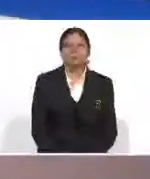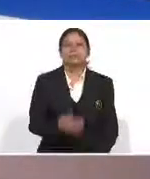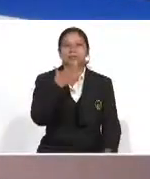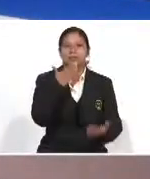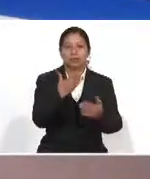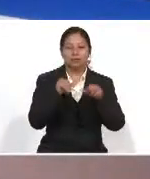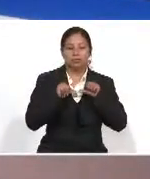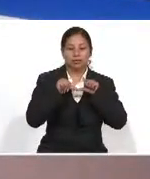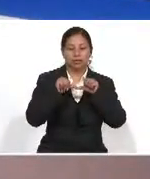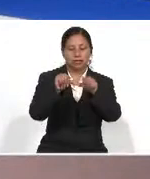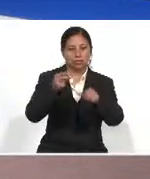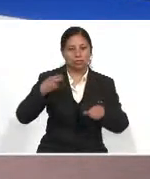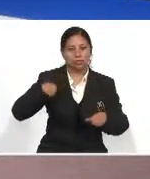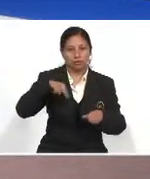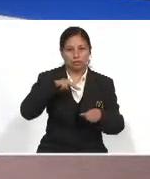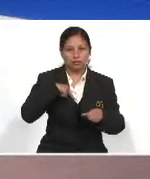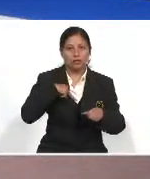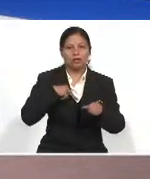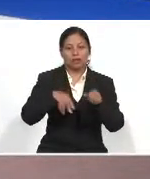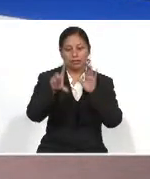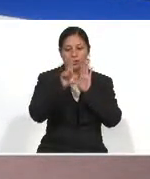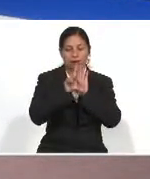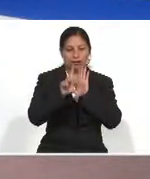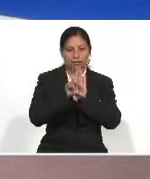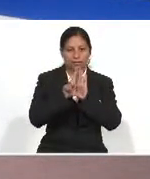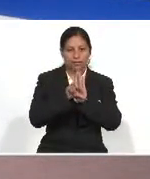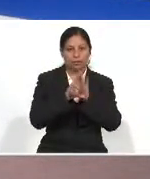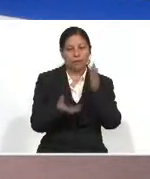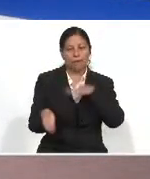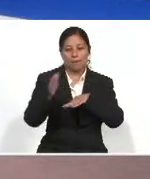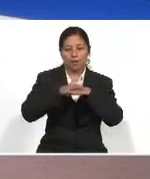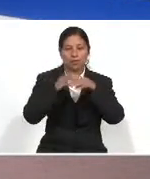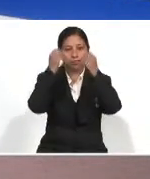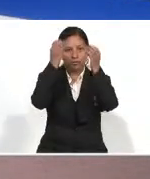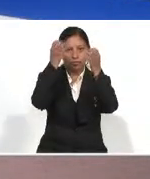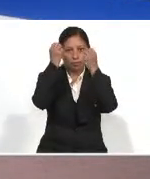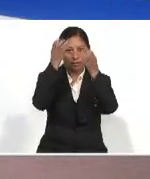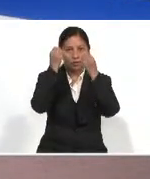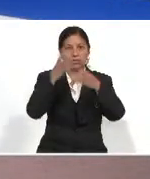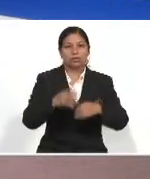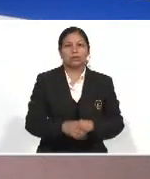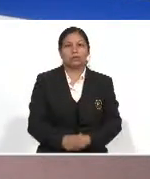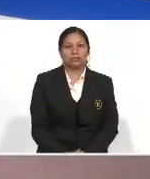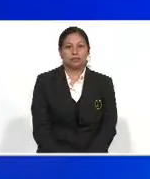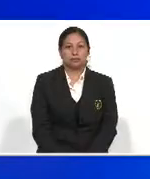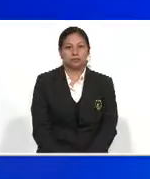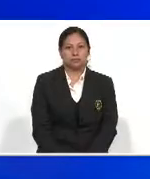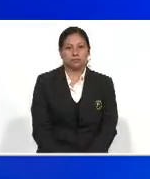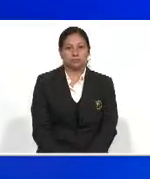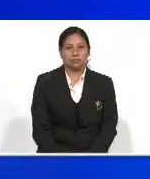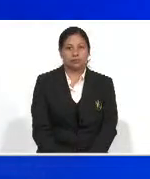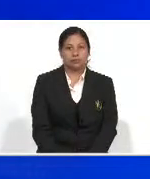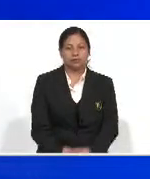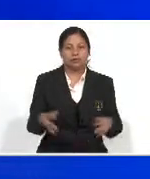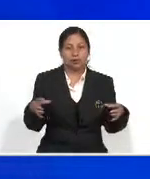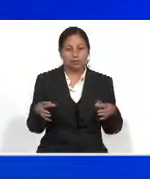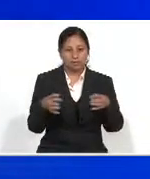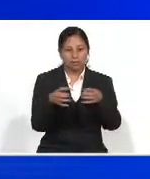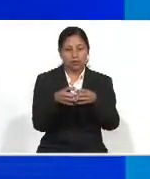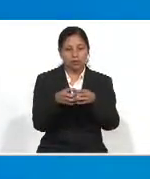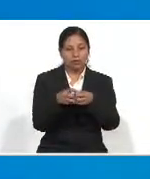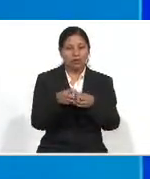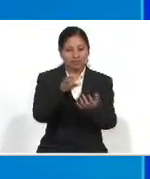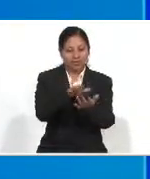Gracias por continuar en sintonía de Espacio Legislativo. Tenemos más información de su interés. La Comisión de